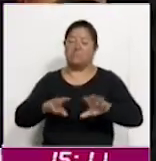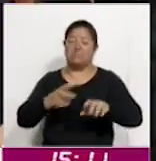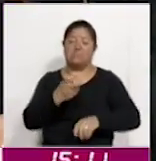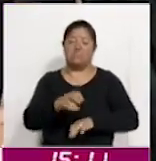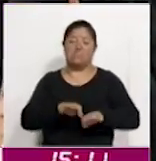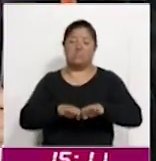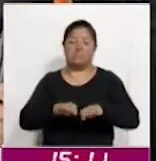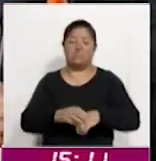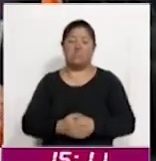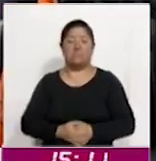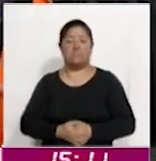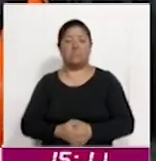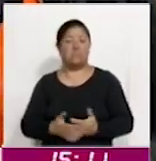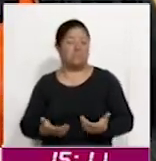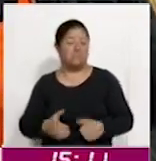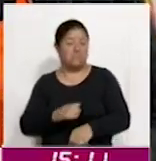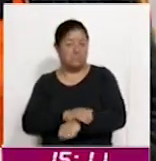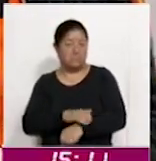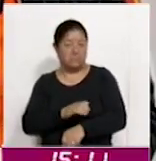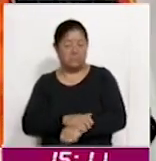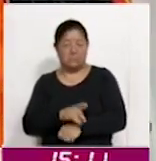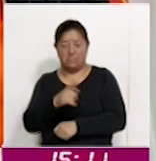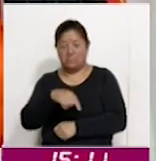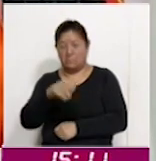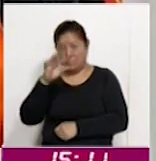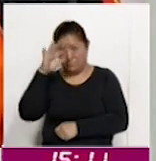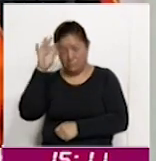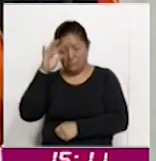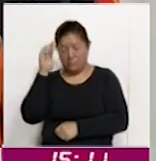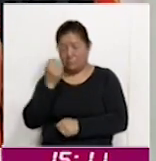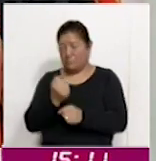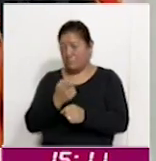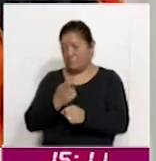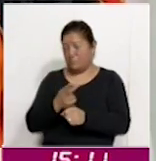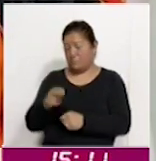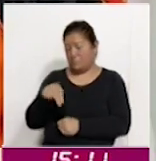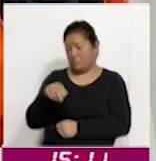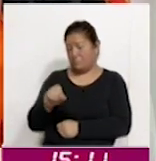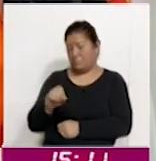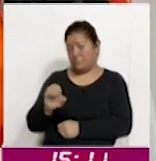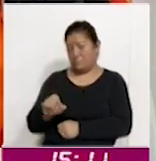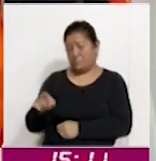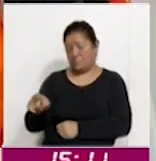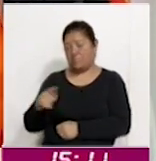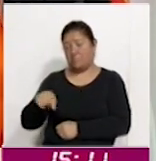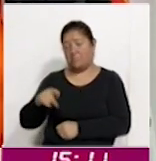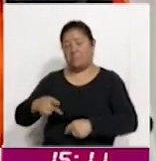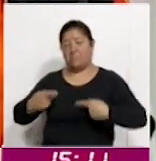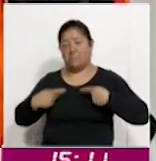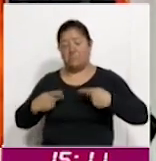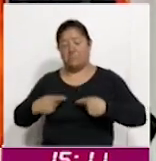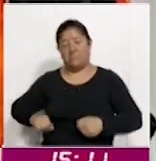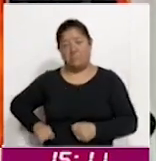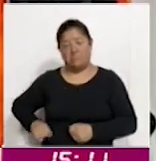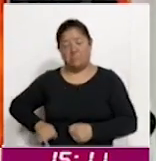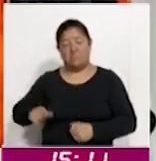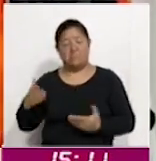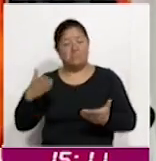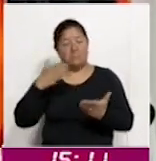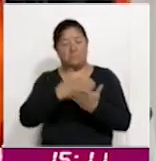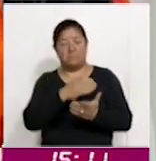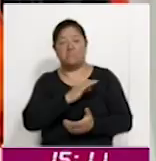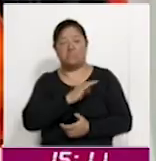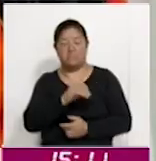bien amigos de Coracid, como ya escuchamos al secretario Noé, pues las personas que estén interesados pueden acudir a estos